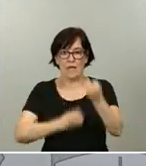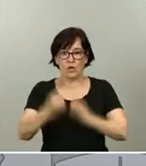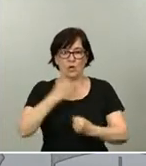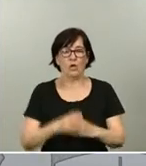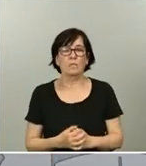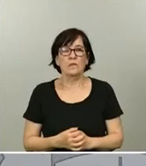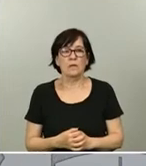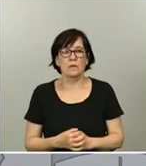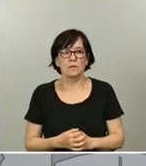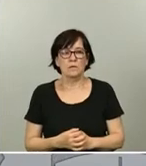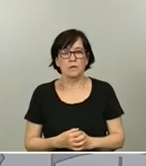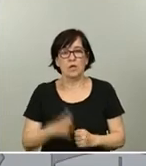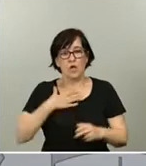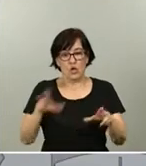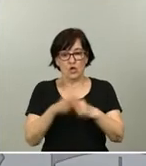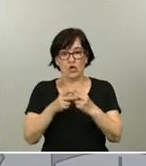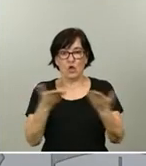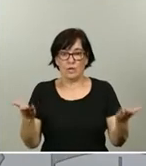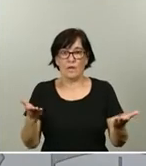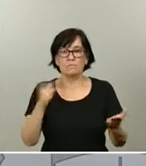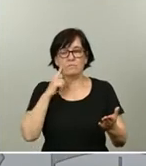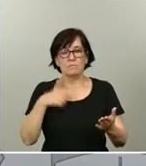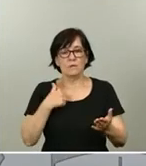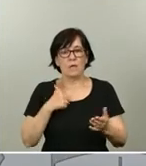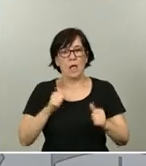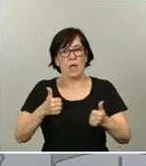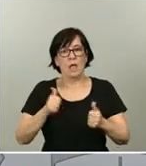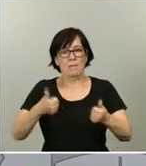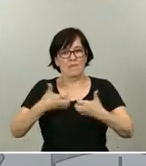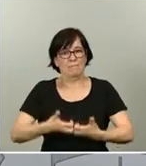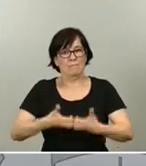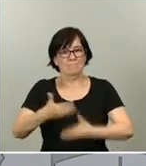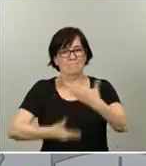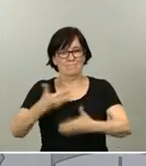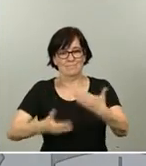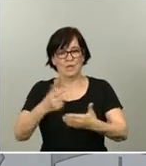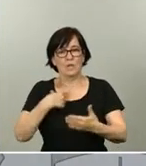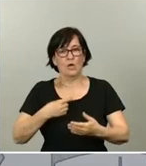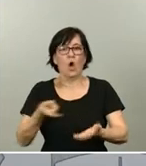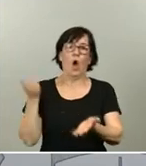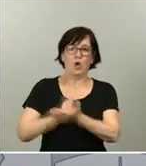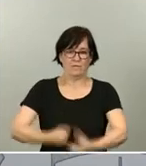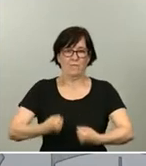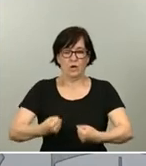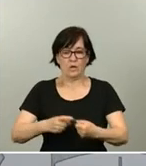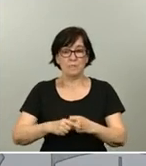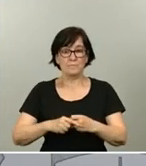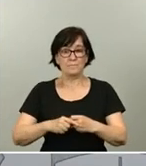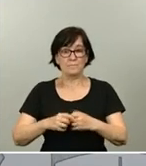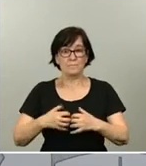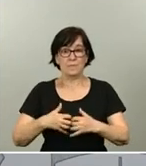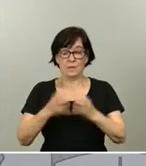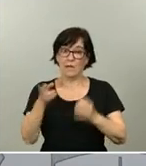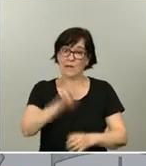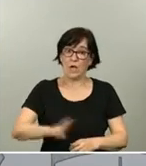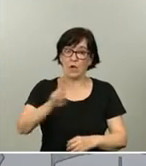y nuestra sociedad se ponen en pie y reanudan la marcha con fuerza. La reconstrucción, la recuperación será